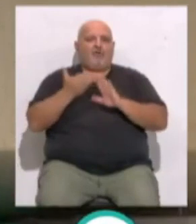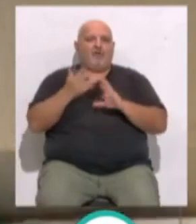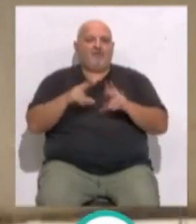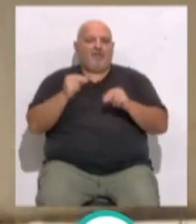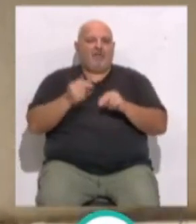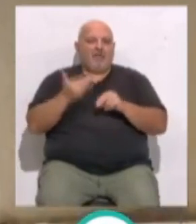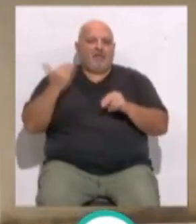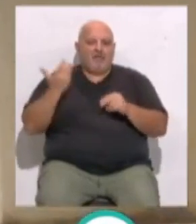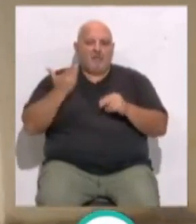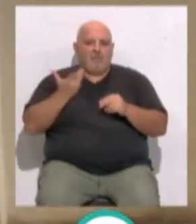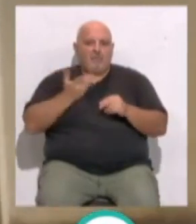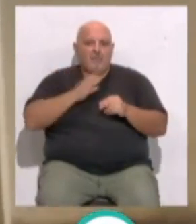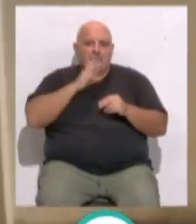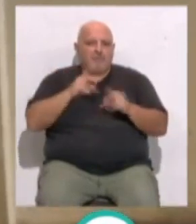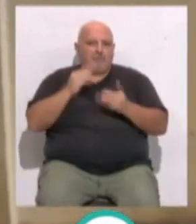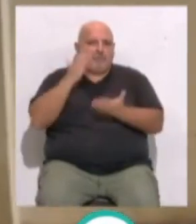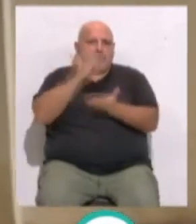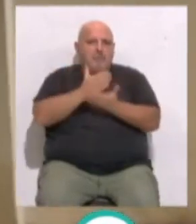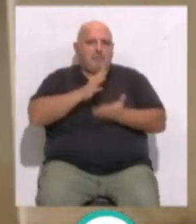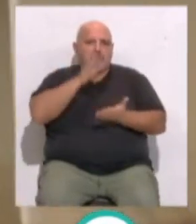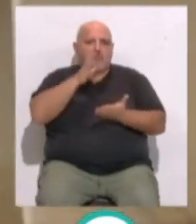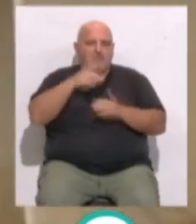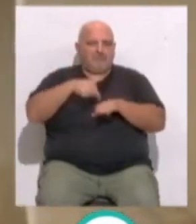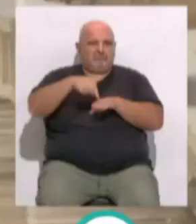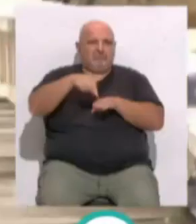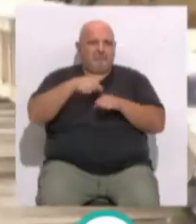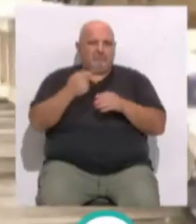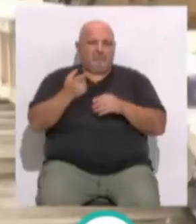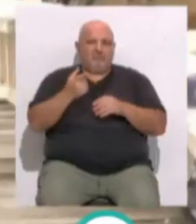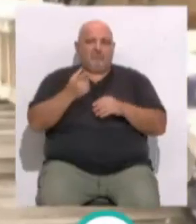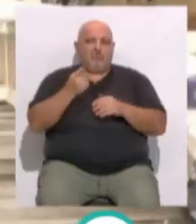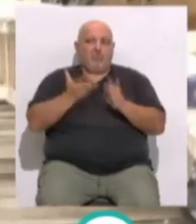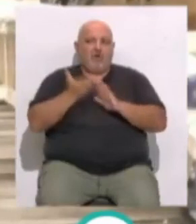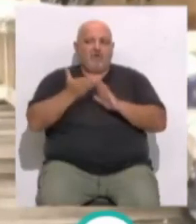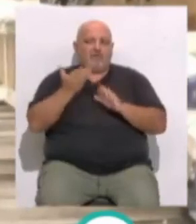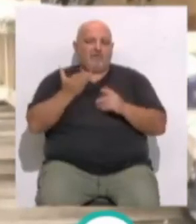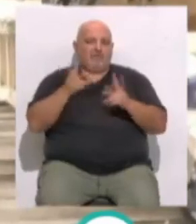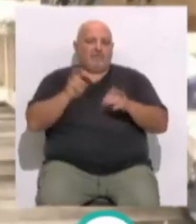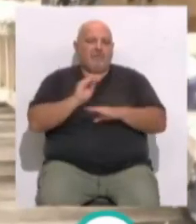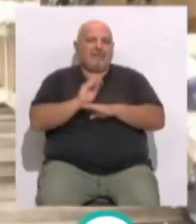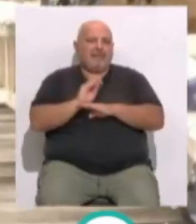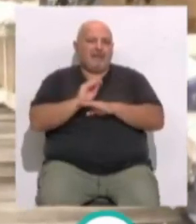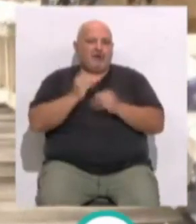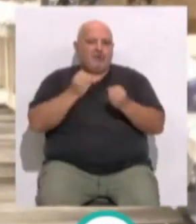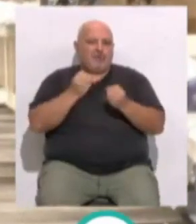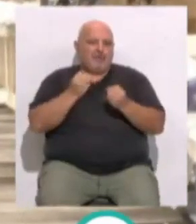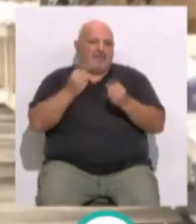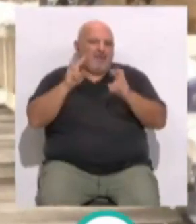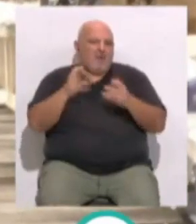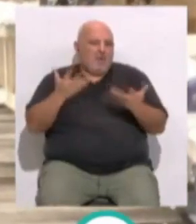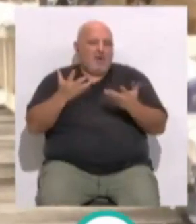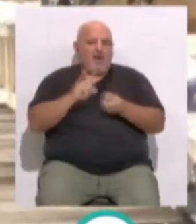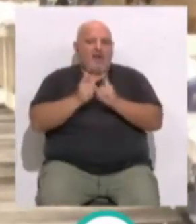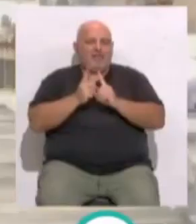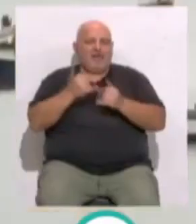finalizado o culminado en el paseo de la bahía de nuestra ciudad. Una obra de mantenimiento urbano que consiste en